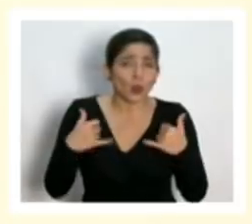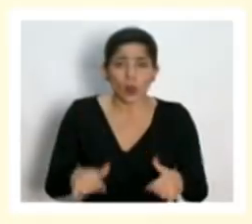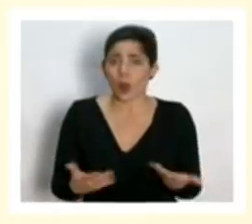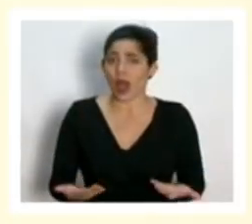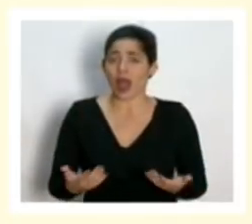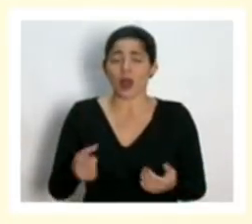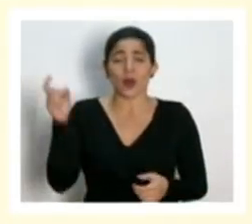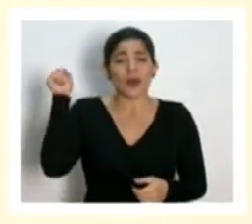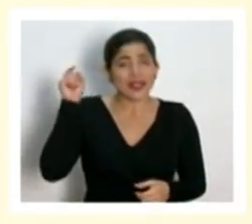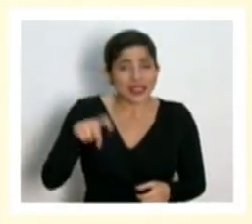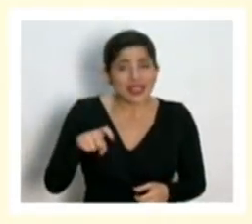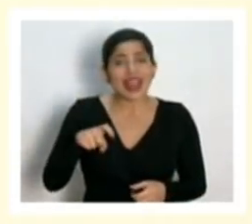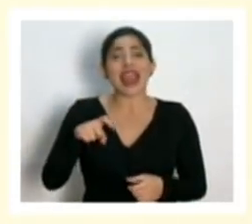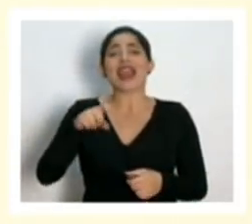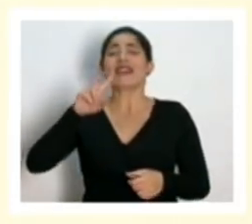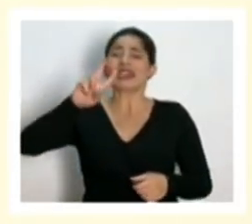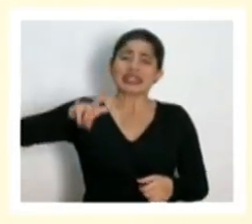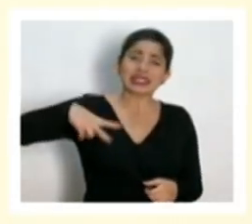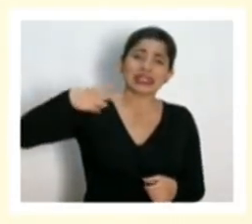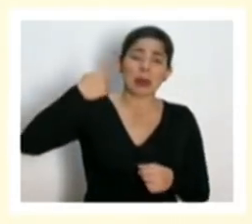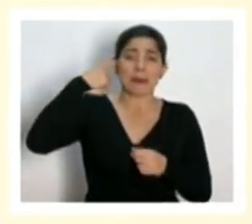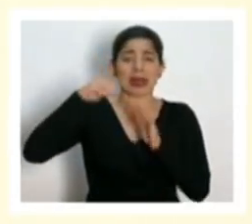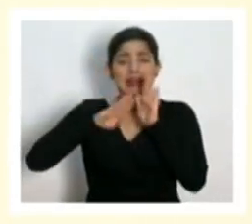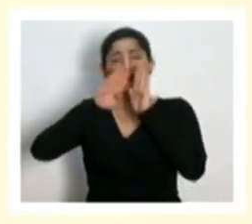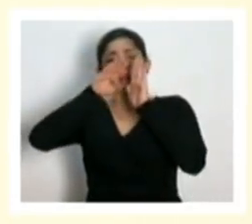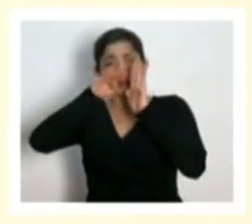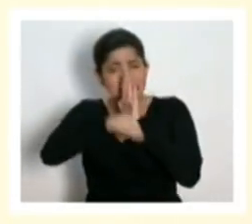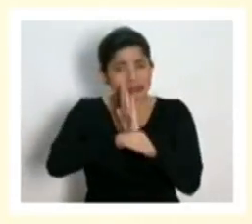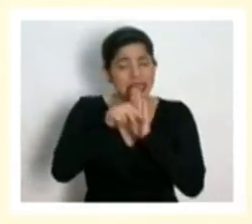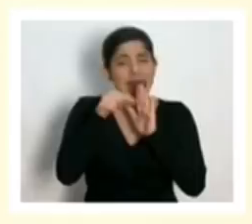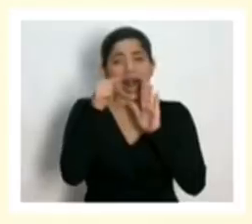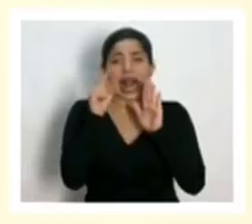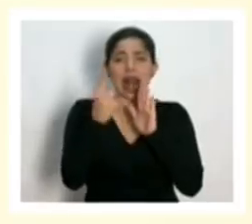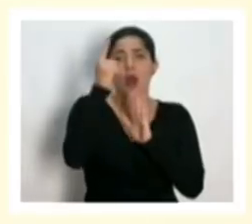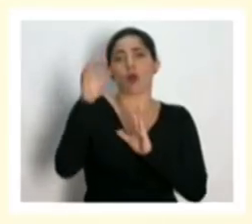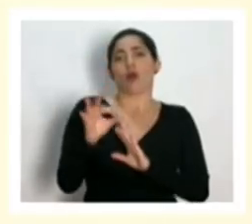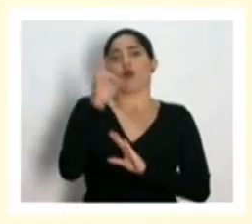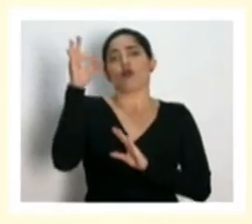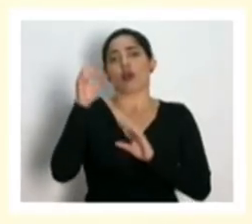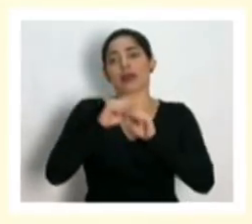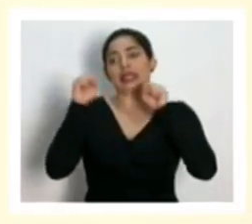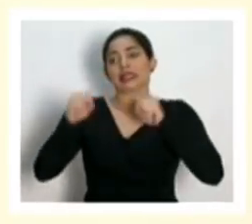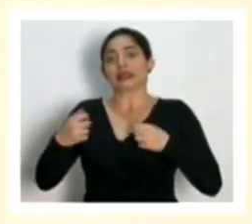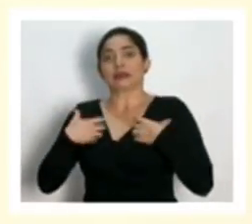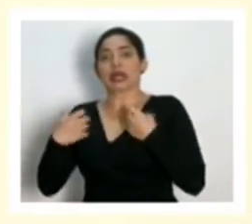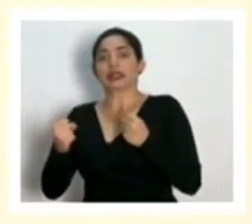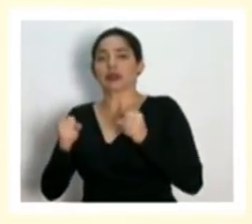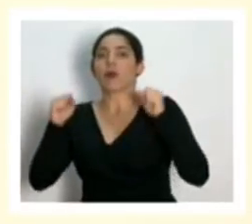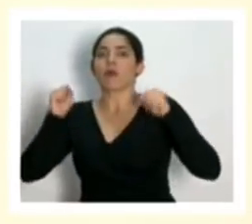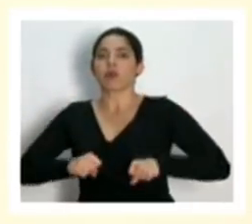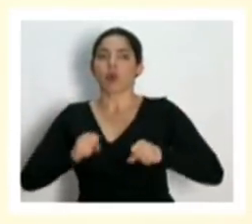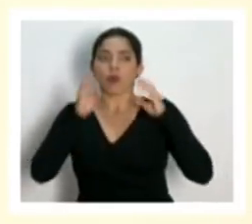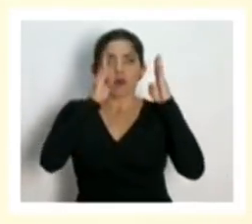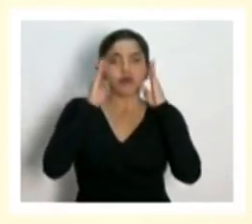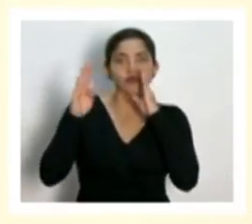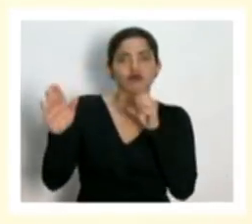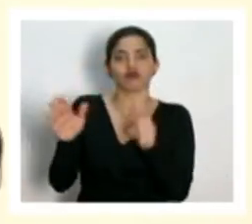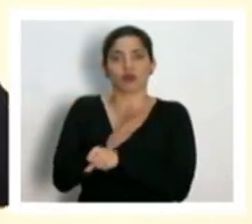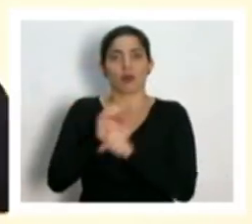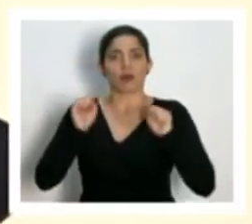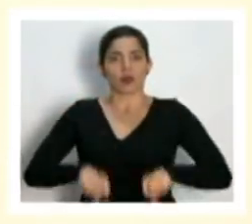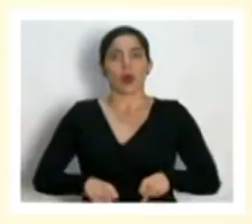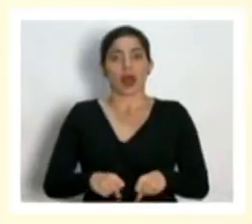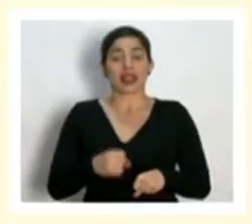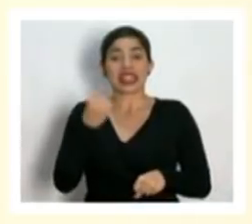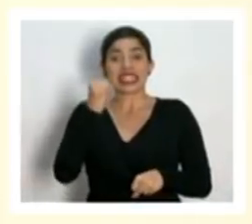tenemos que doblar la curva es la única manera que nuestro sistema de salud va a dar abasto y si vemos